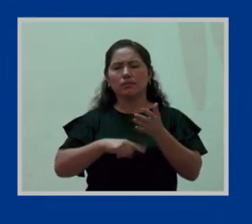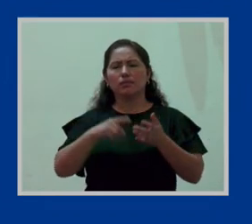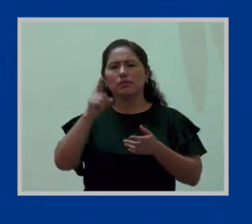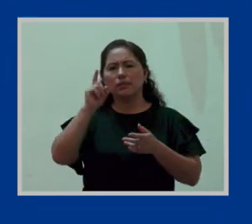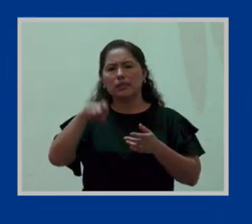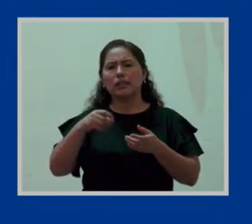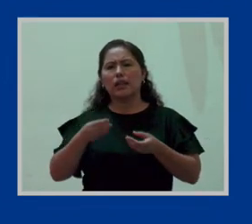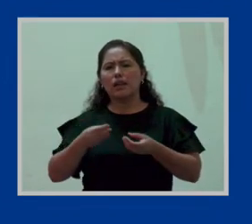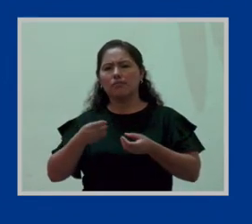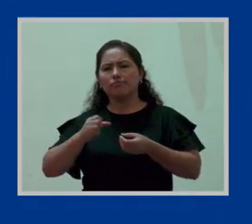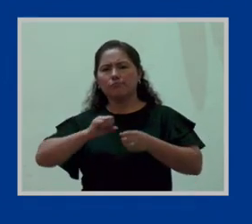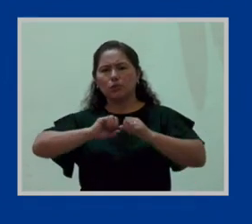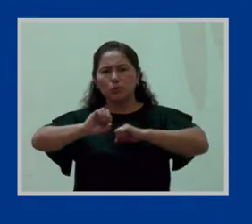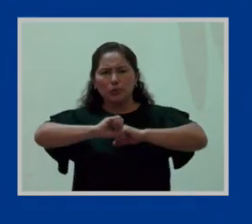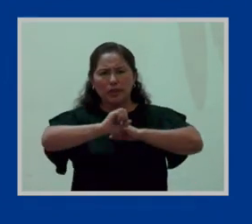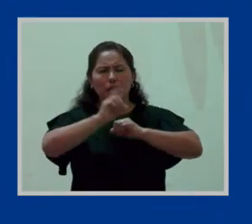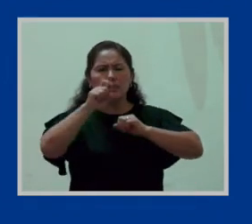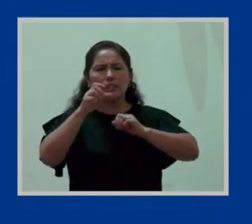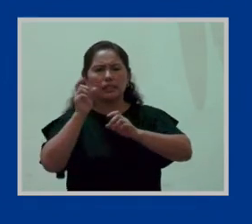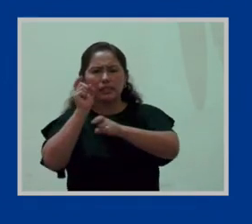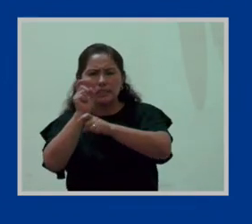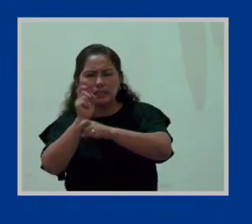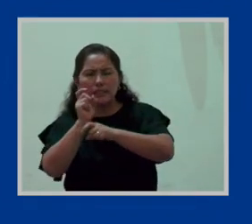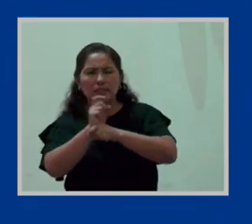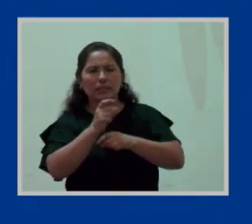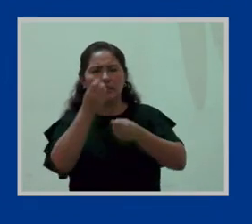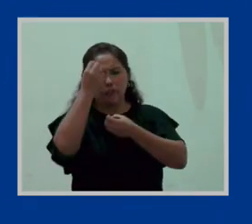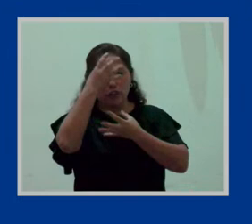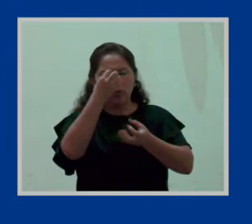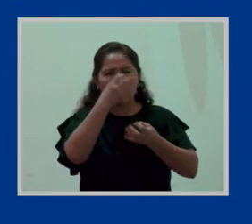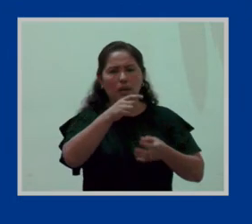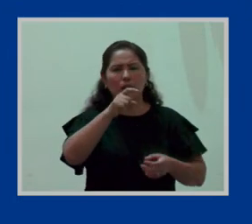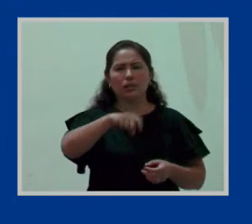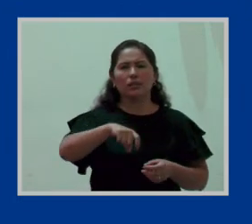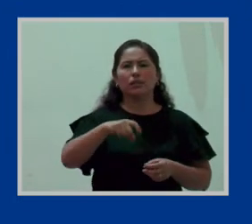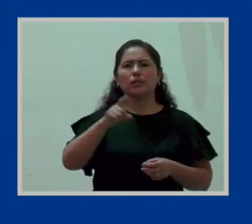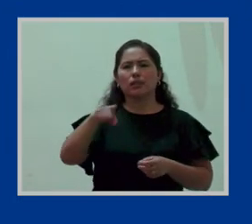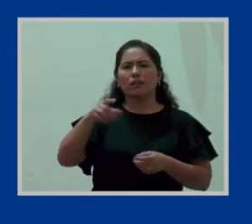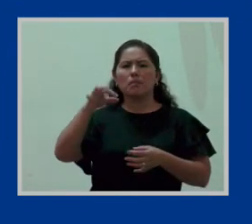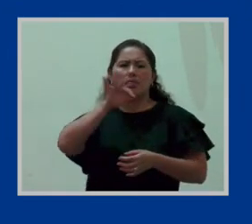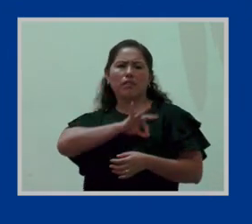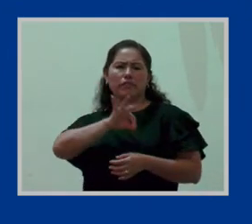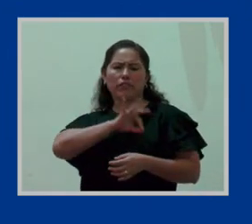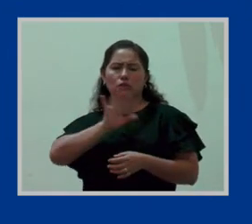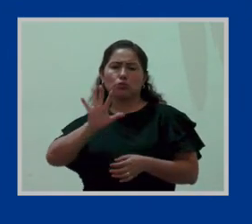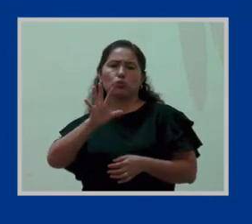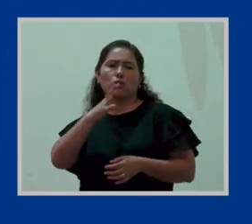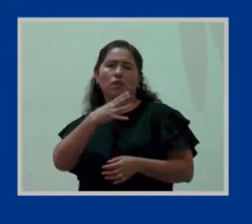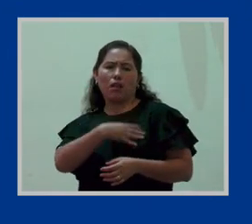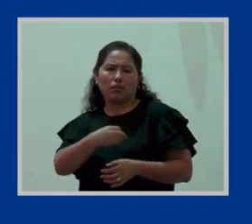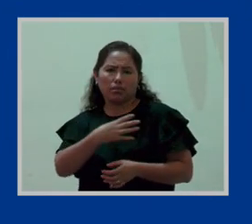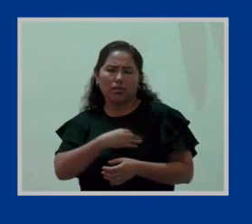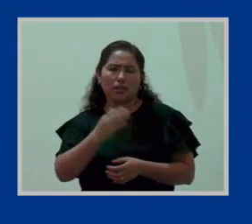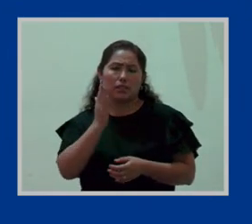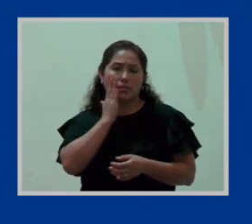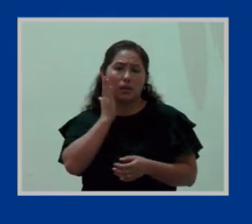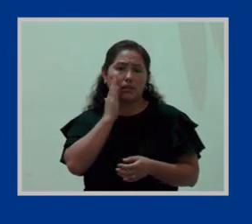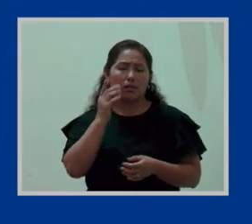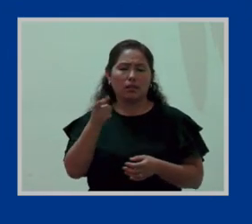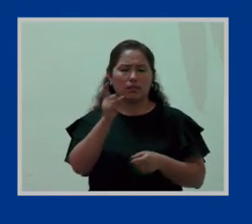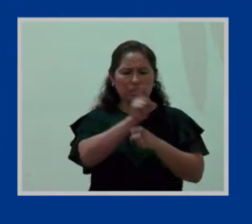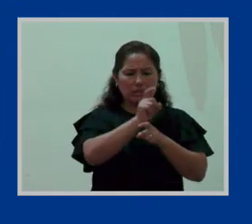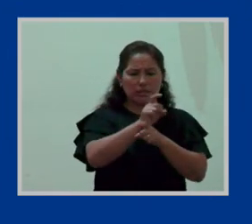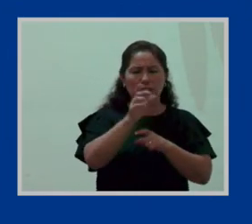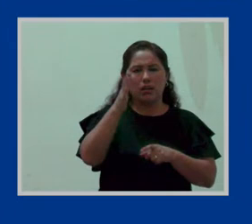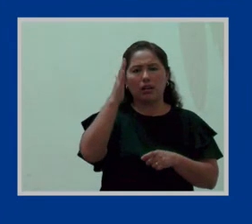promover, capacitar e informar sobre los beneficios de la lactancia materna a los padres y a los mismos niños.